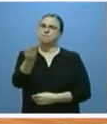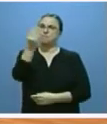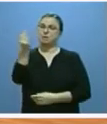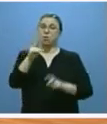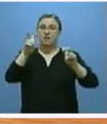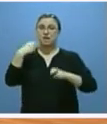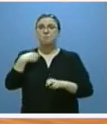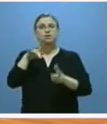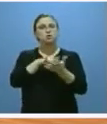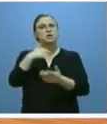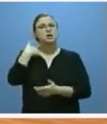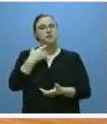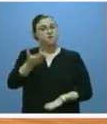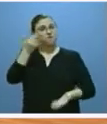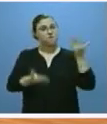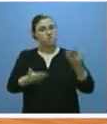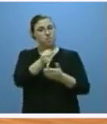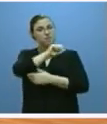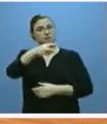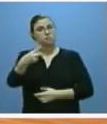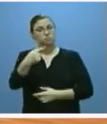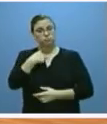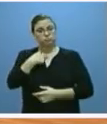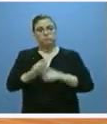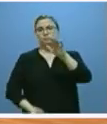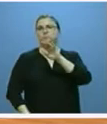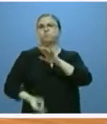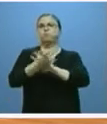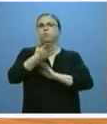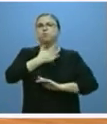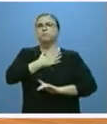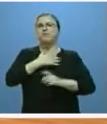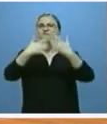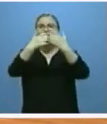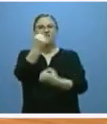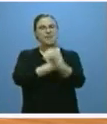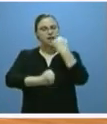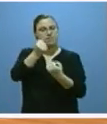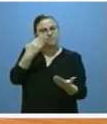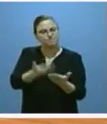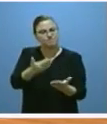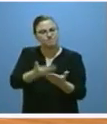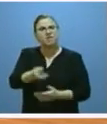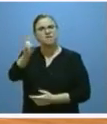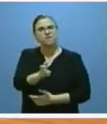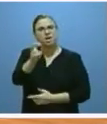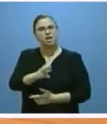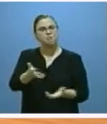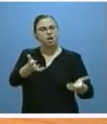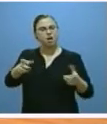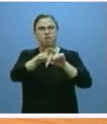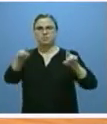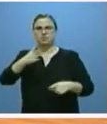este respecto disponemos ya del balance de resultados de nuestra lanzadera financiera que está demostrando su utilidad para nuestro tejido empresarial.